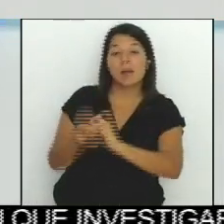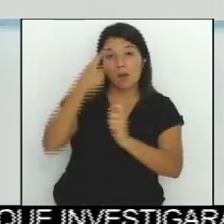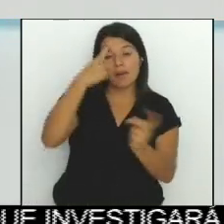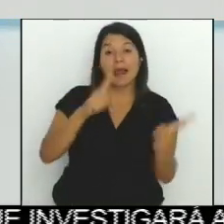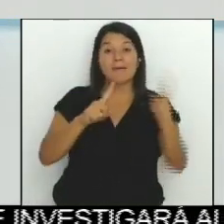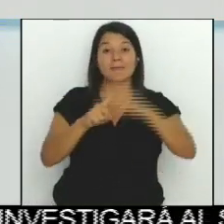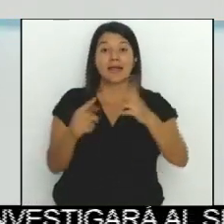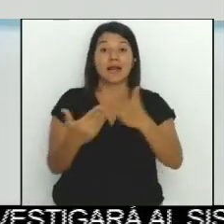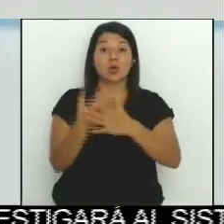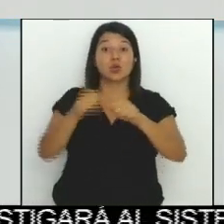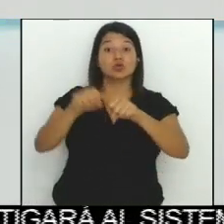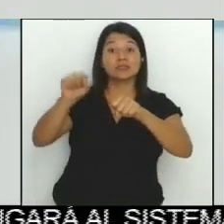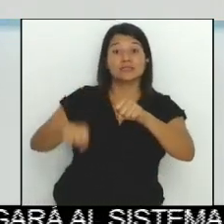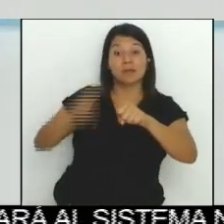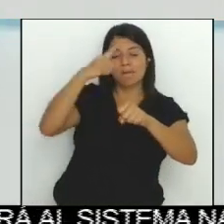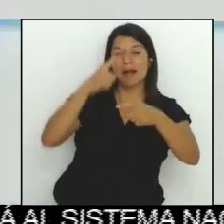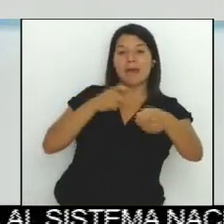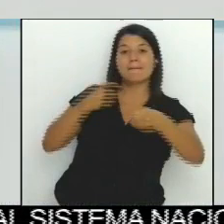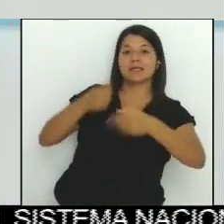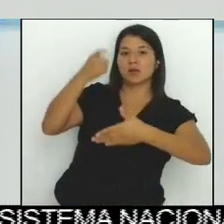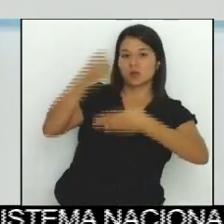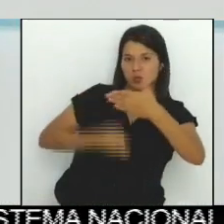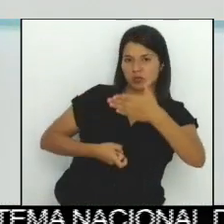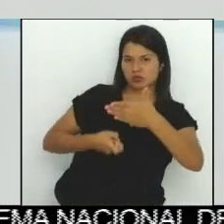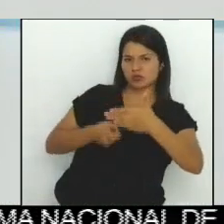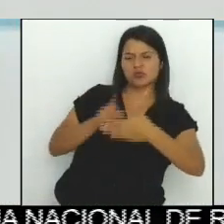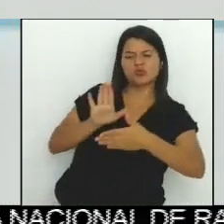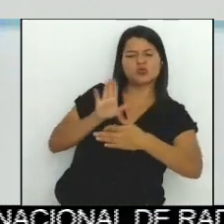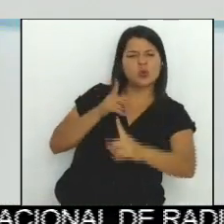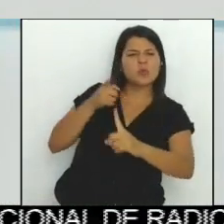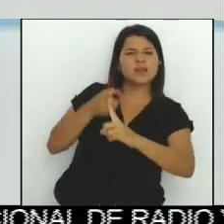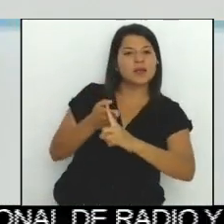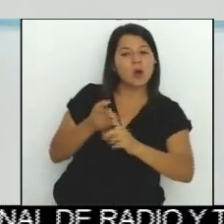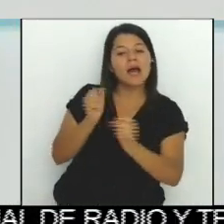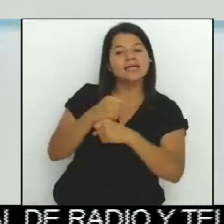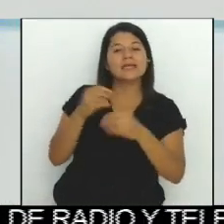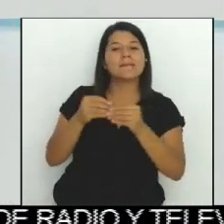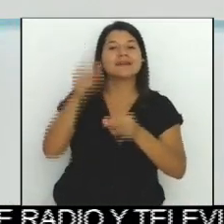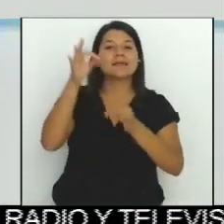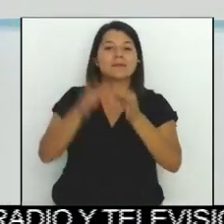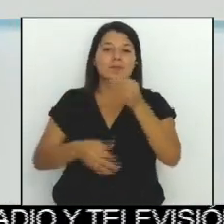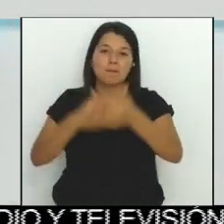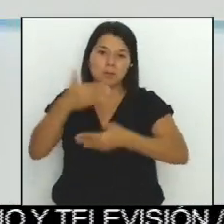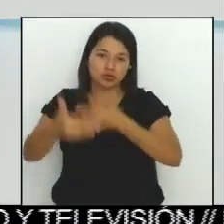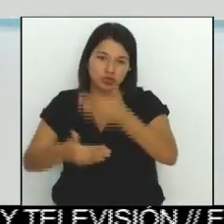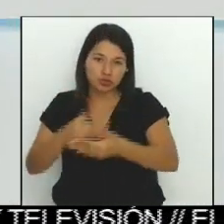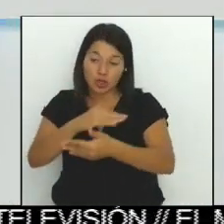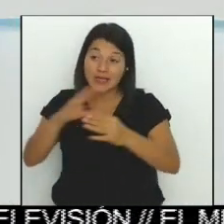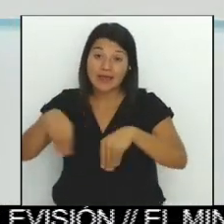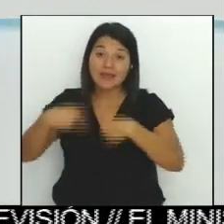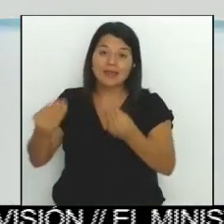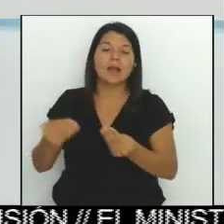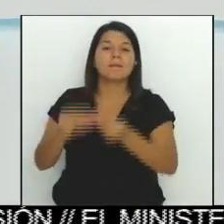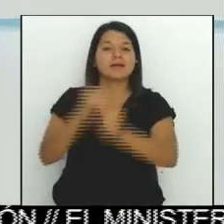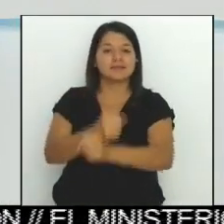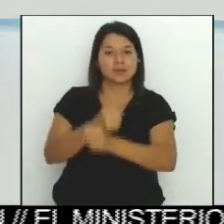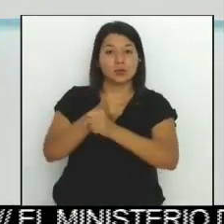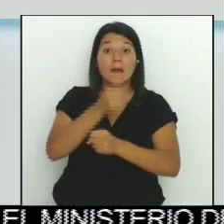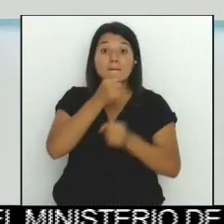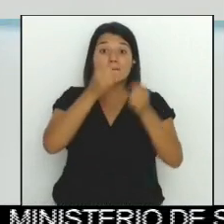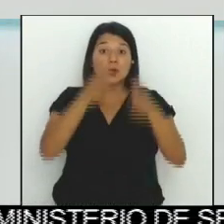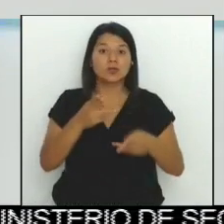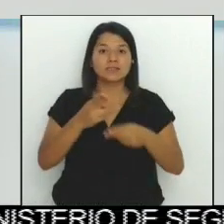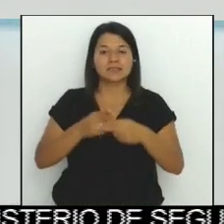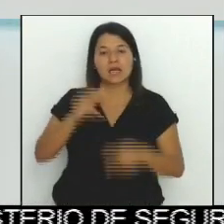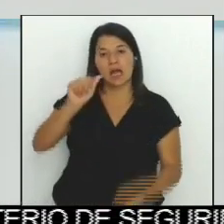administración tributaria que busca simplificar el proceso y llevar mayor seguridad. La periodista Ana Marta Arce nos amplía. Adelante, Ana Marta.